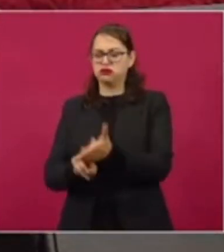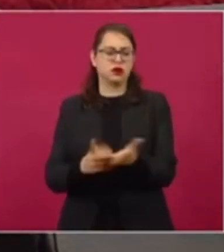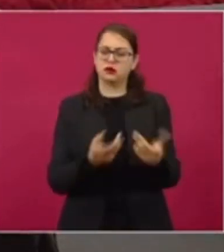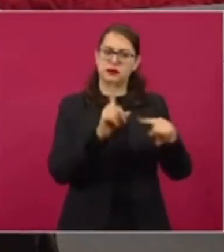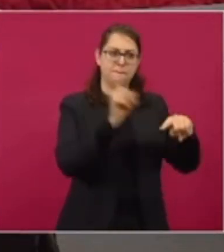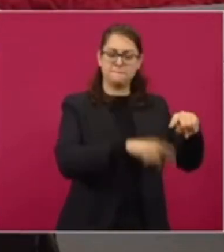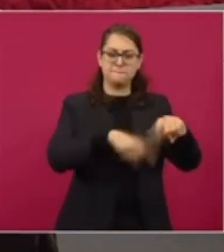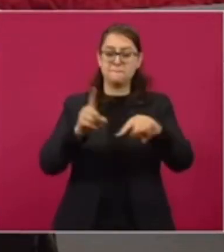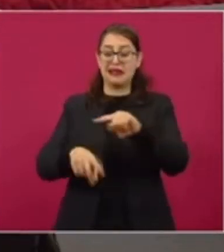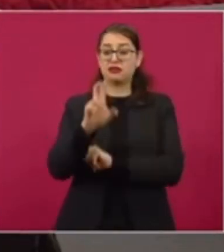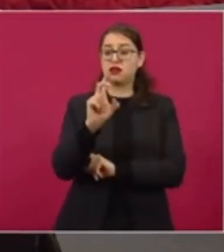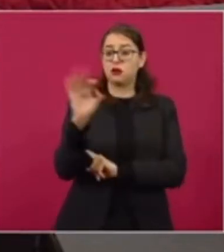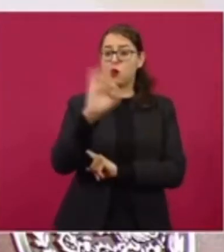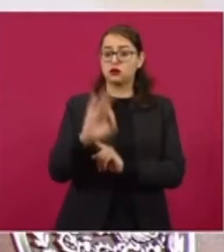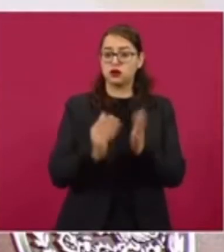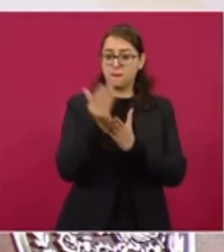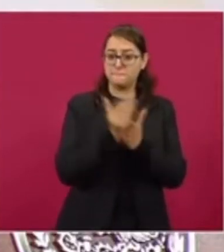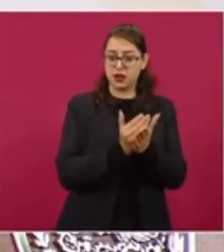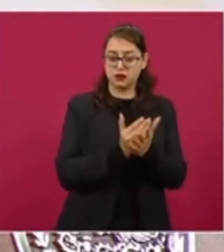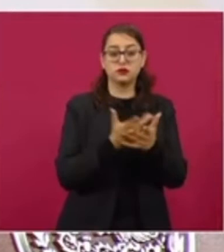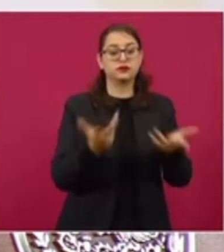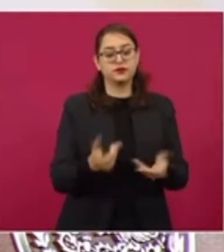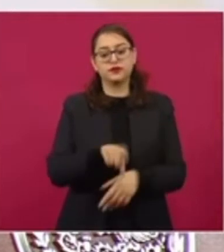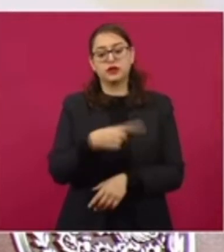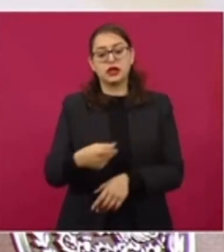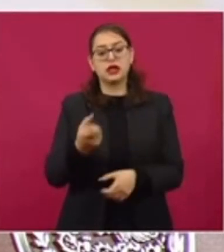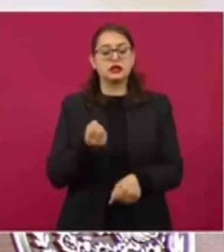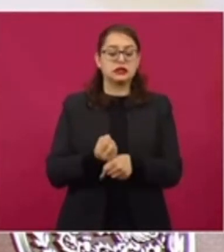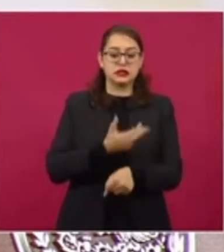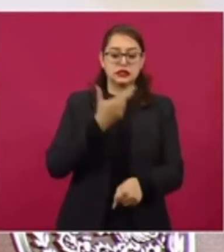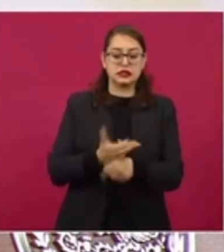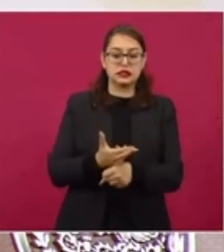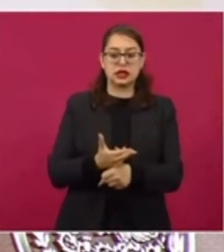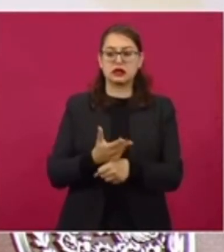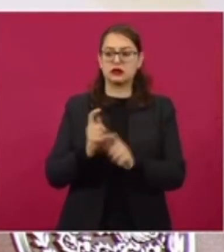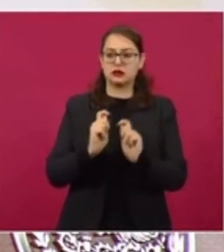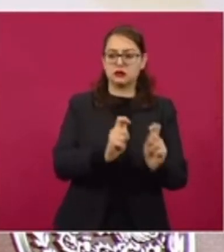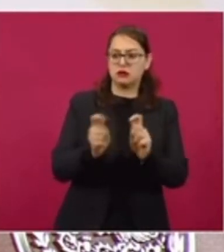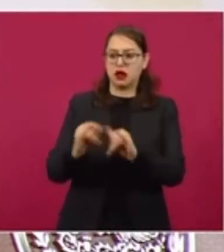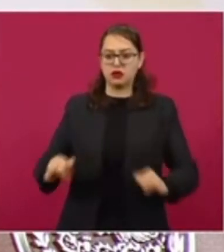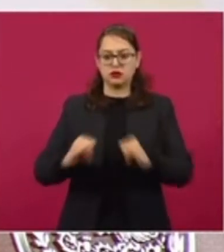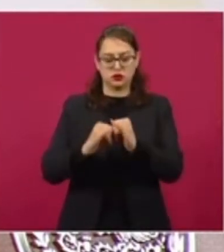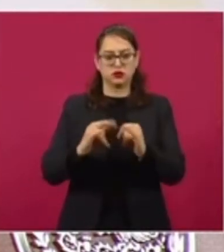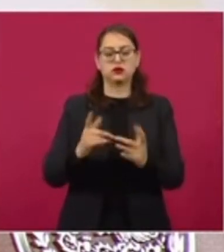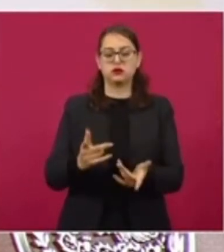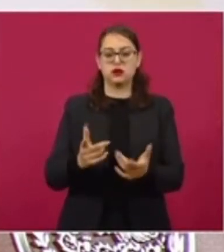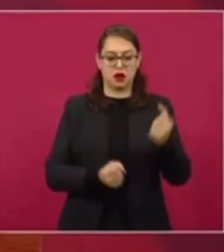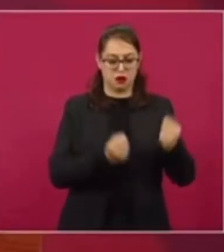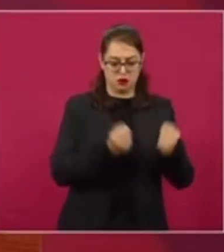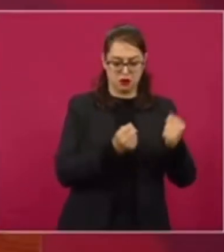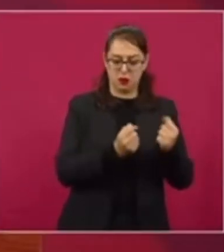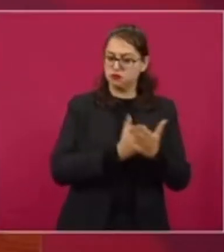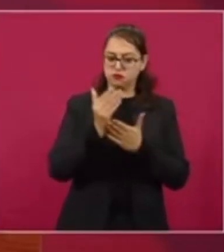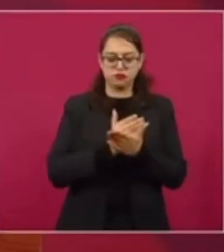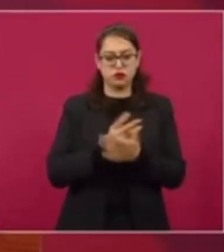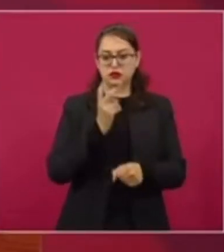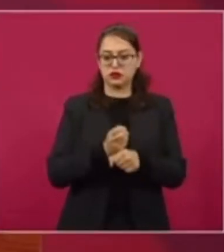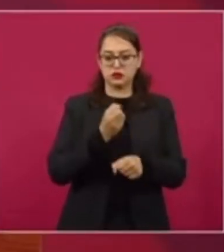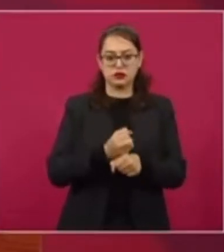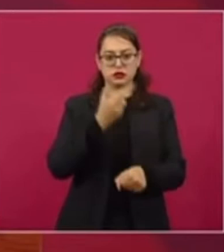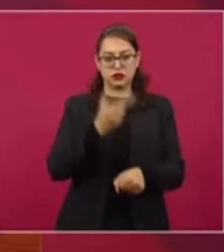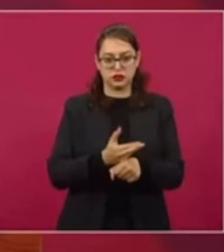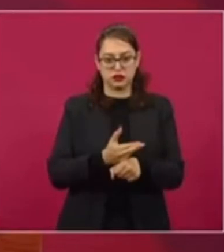en un 30%, y solo se autorizaron secretarios particulares a los titulares de las dependencias y el servicio de choferes se limitó a subsecretarias,